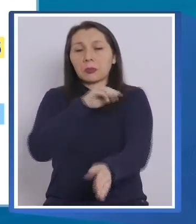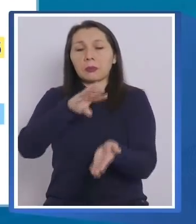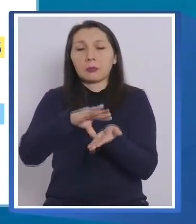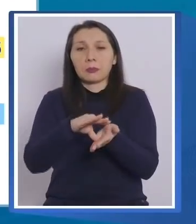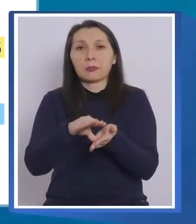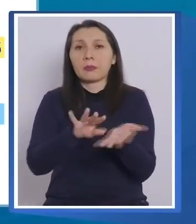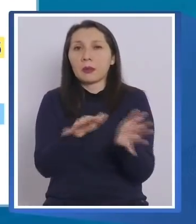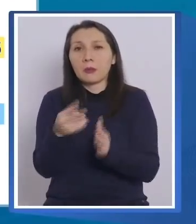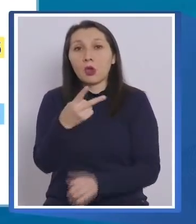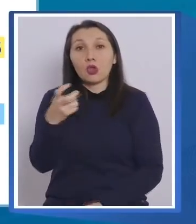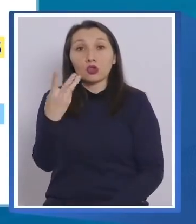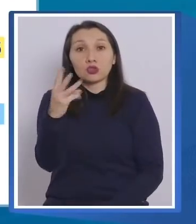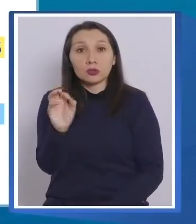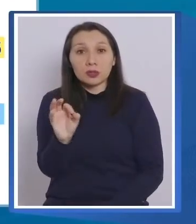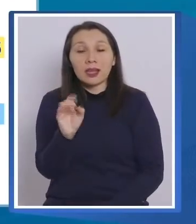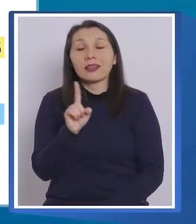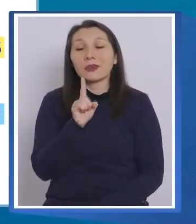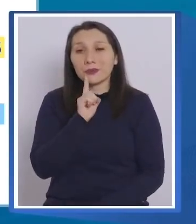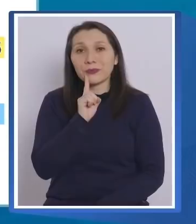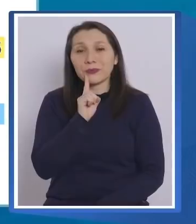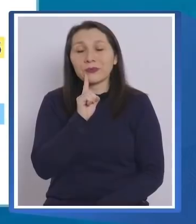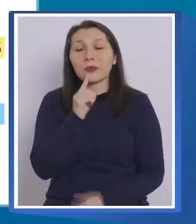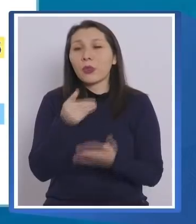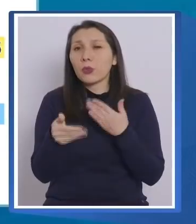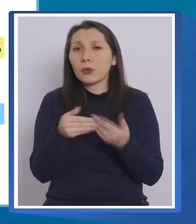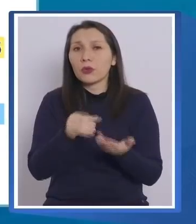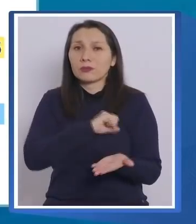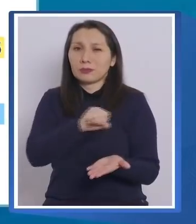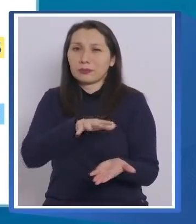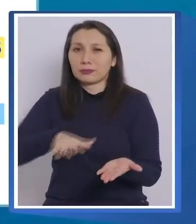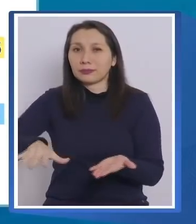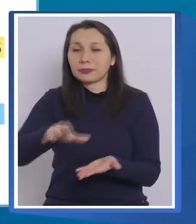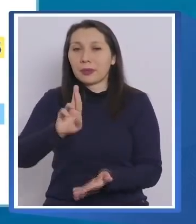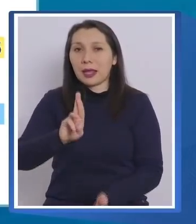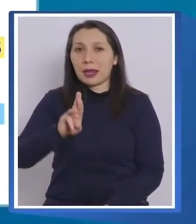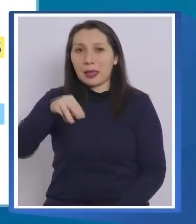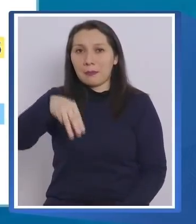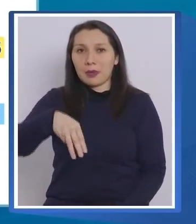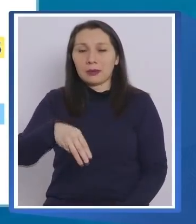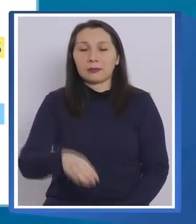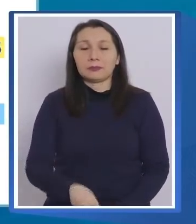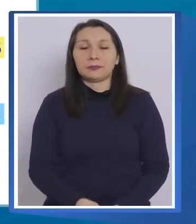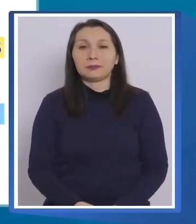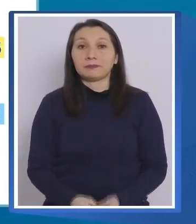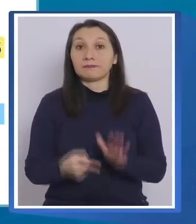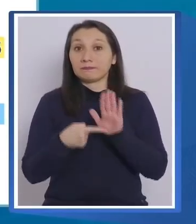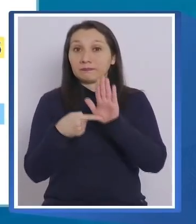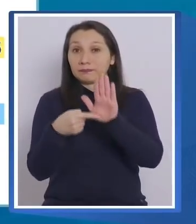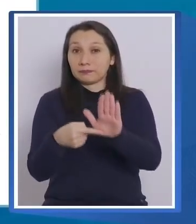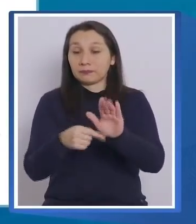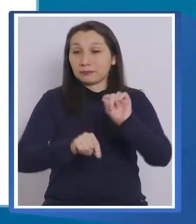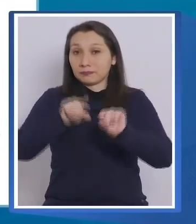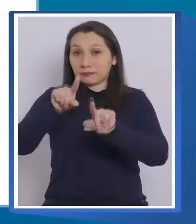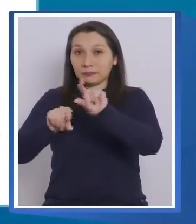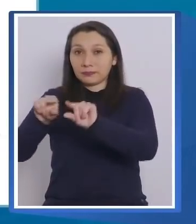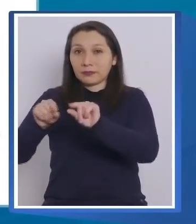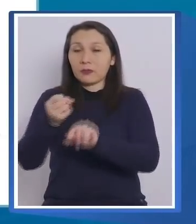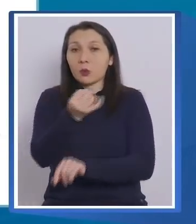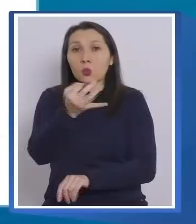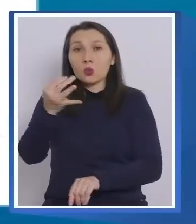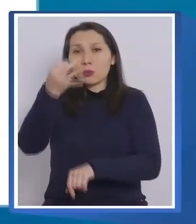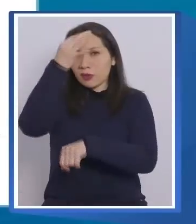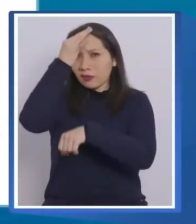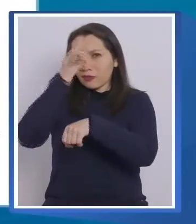aproximadamente 230 se encuentran en la región metropolitana. Como muestra el siguiente gráfico, el número de